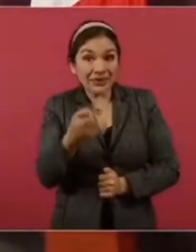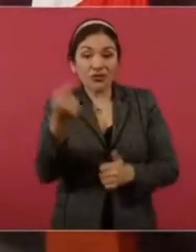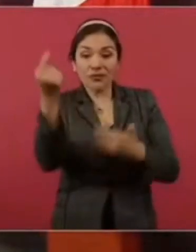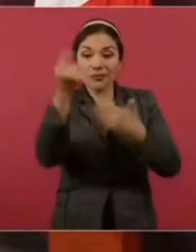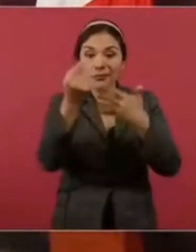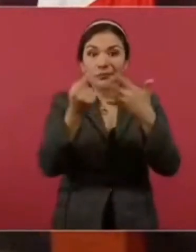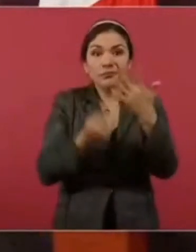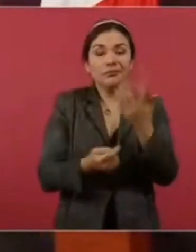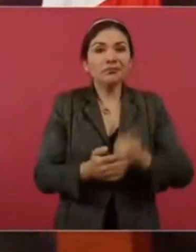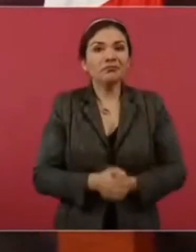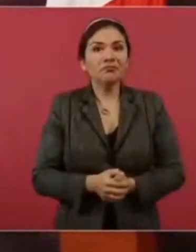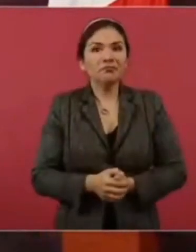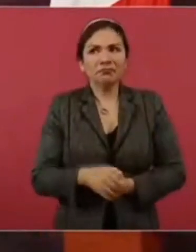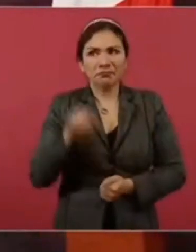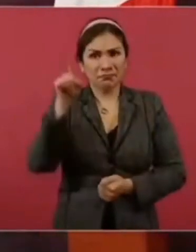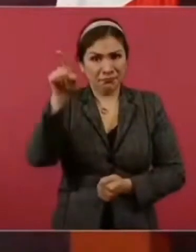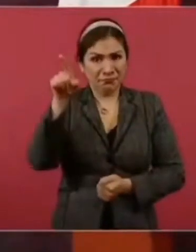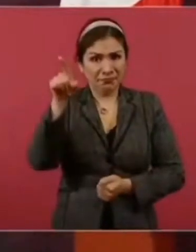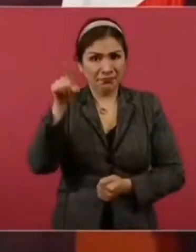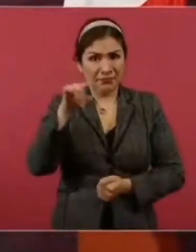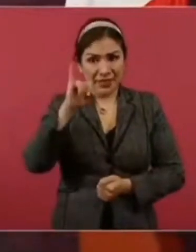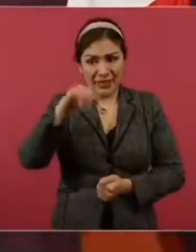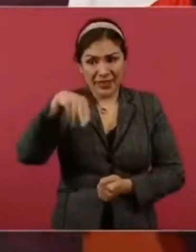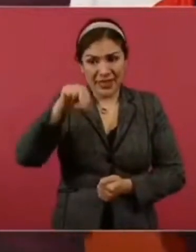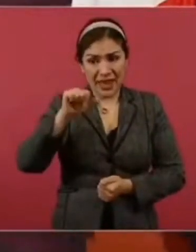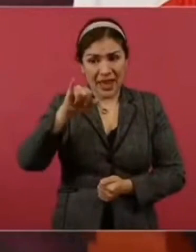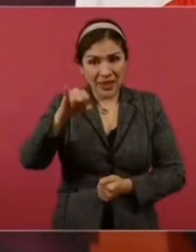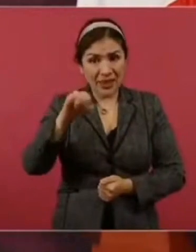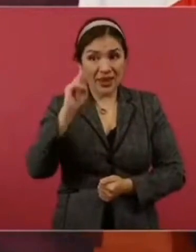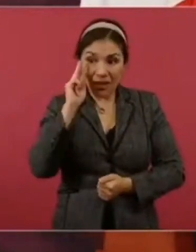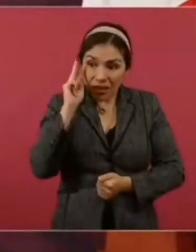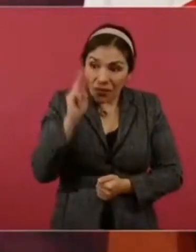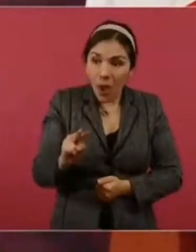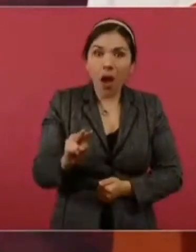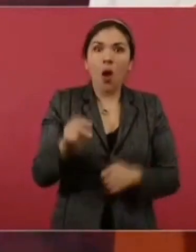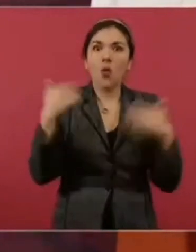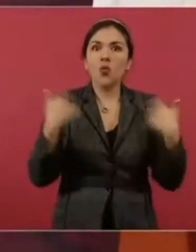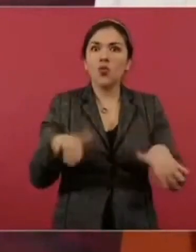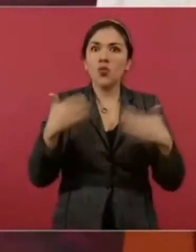no lo vio el Instituto de la Transparencia